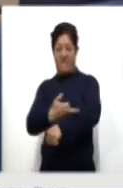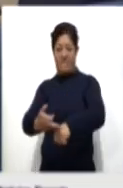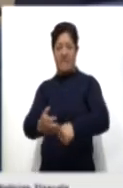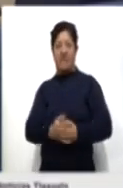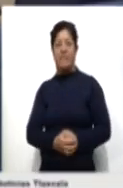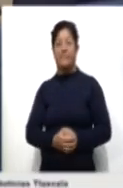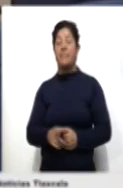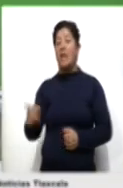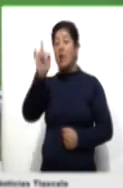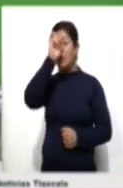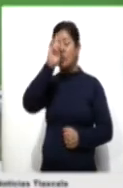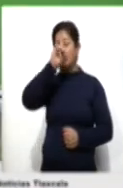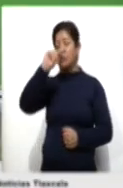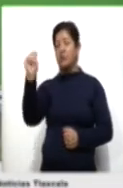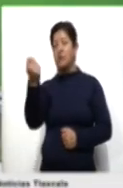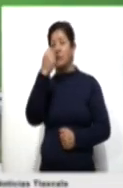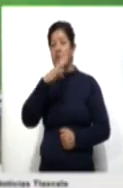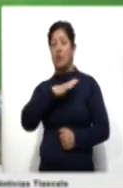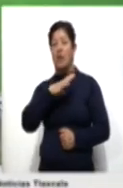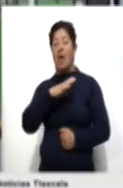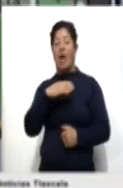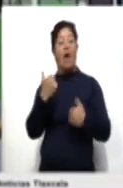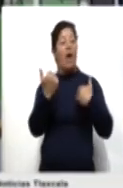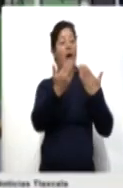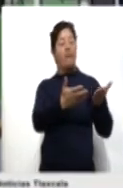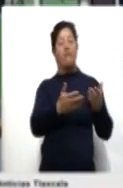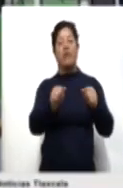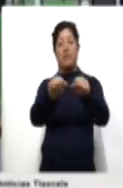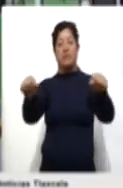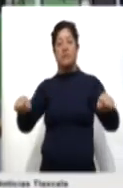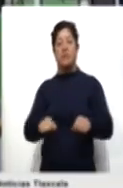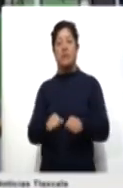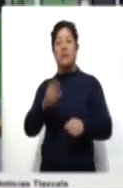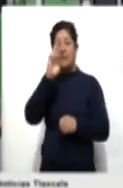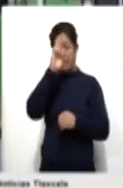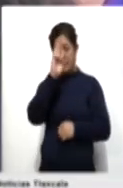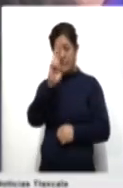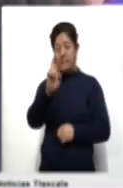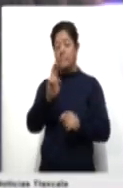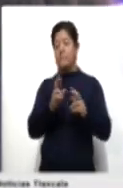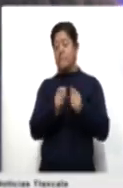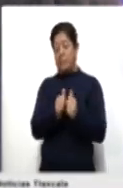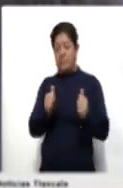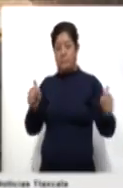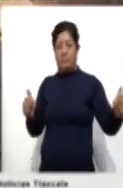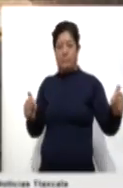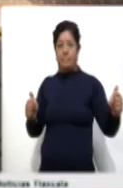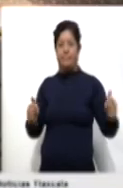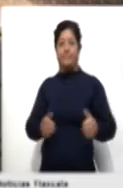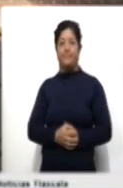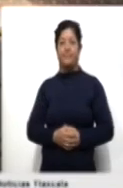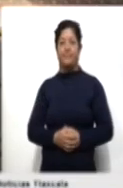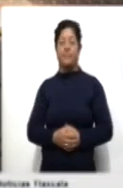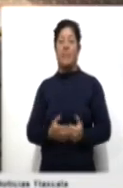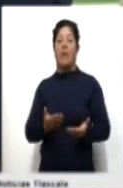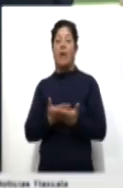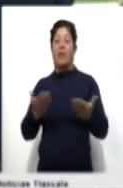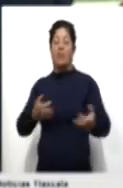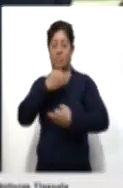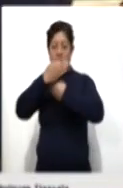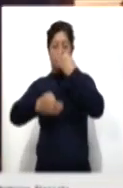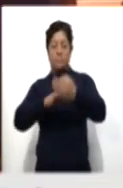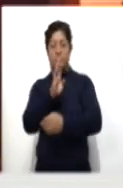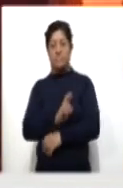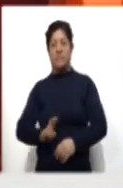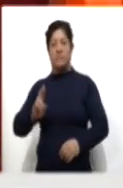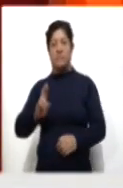señalar que el Consejo Técnico se realizará al aire libre, respetando las medidas sanitarias correspondientes. Ahora Noticias, Belén Rodríguez.